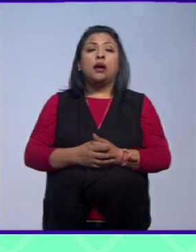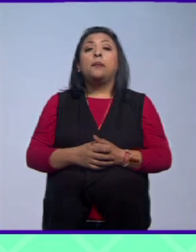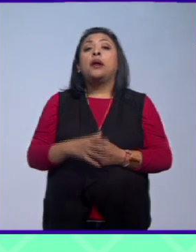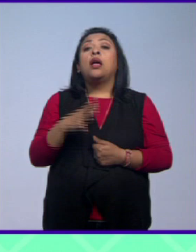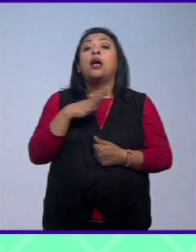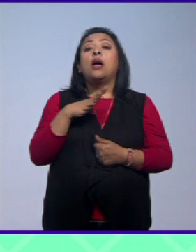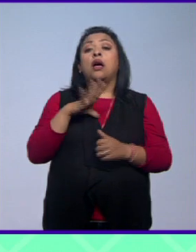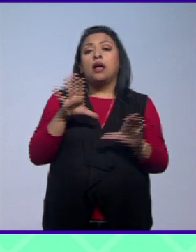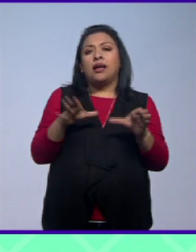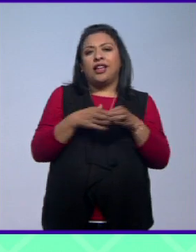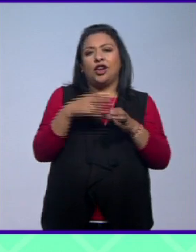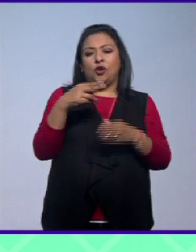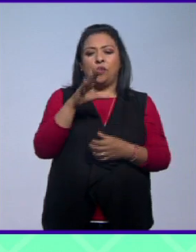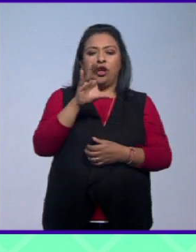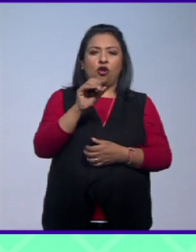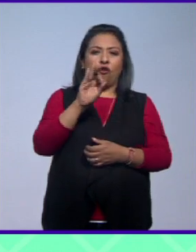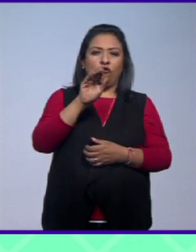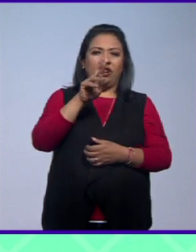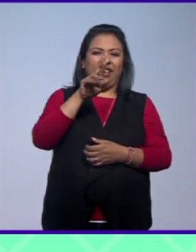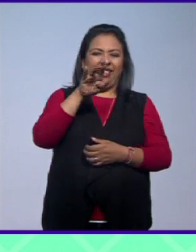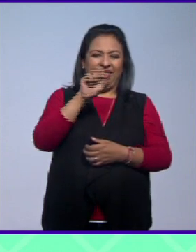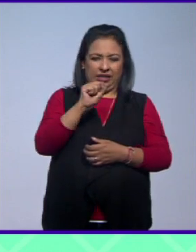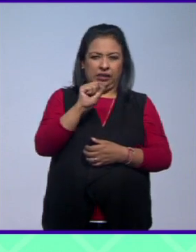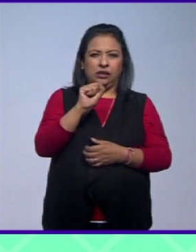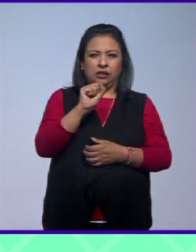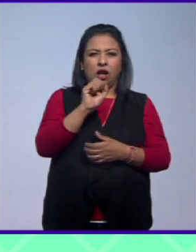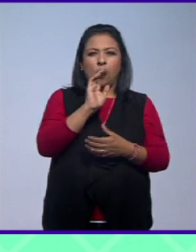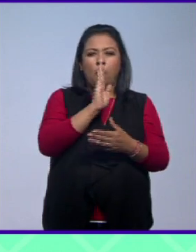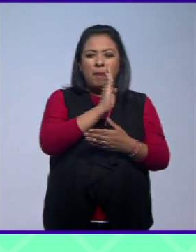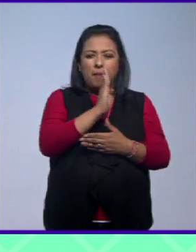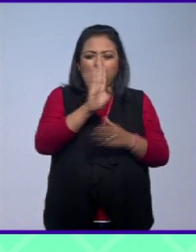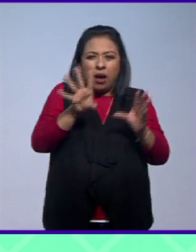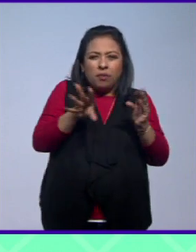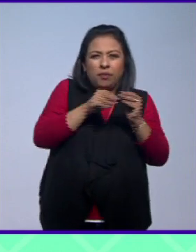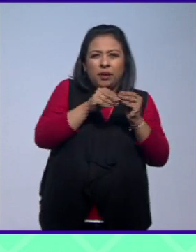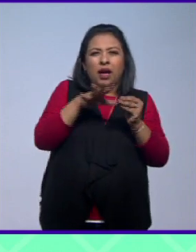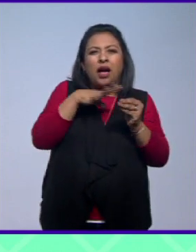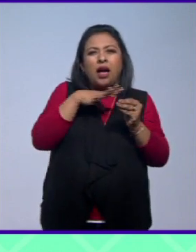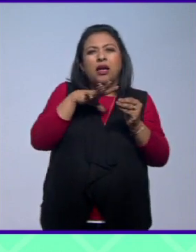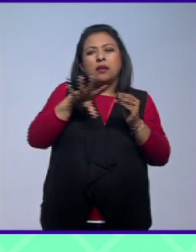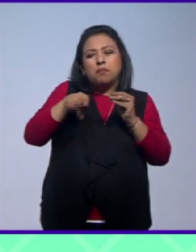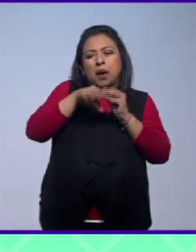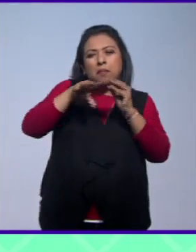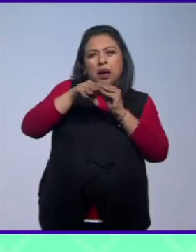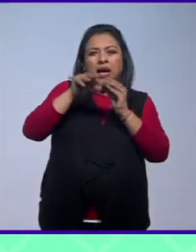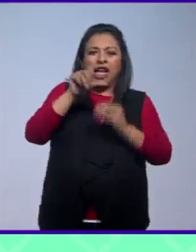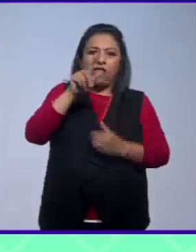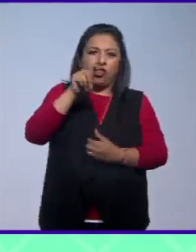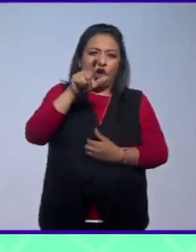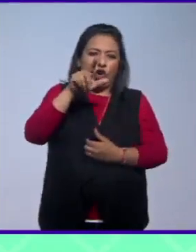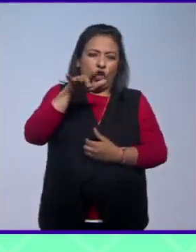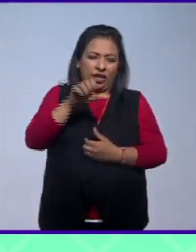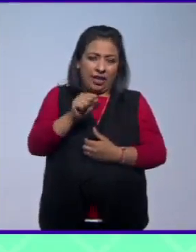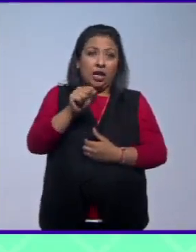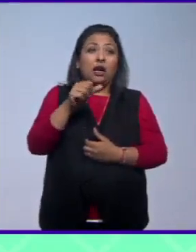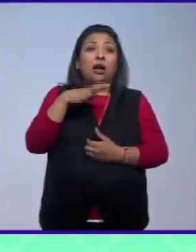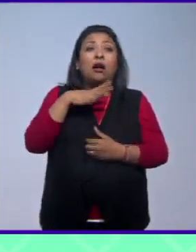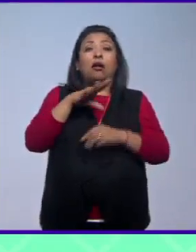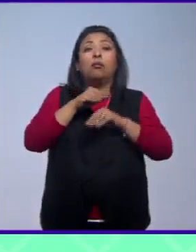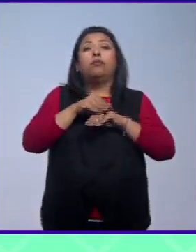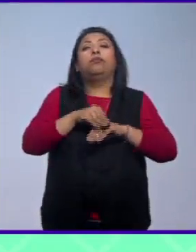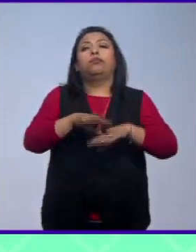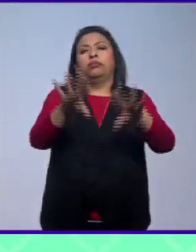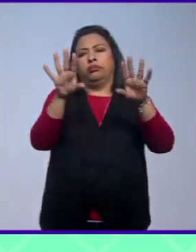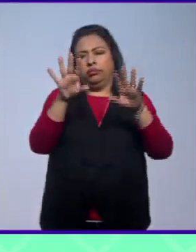colección que se llama Cofrades esta colección se integra de antologías únicamente antologías hemos publicado